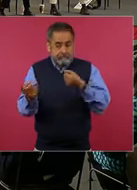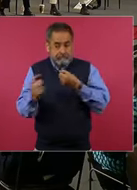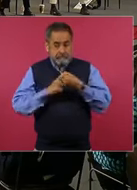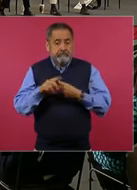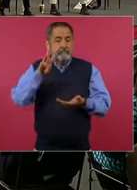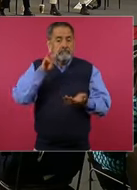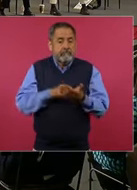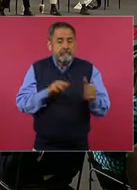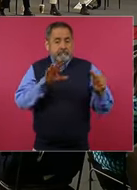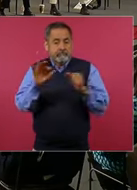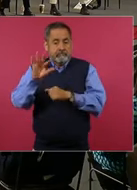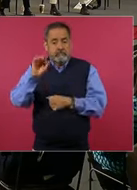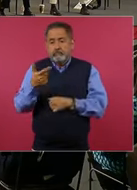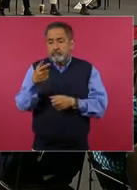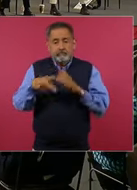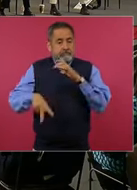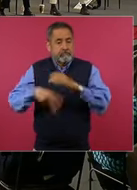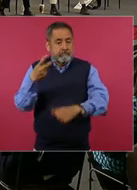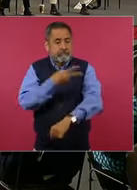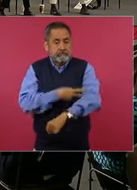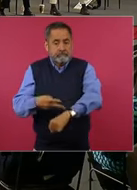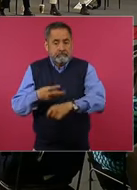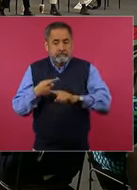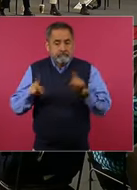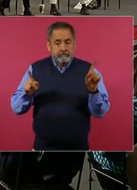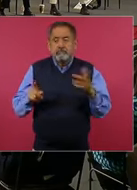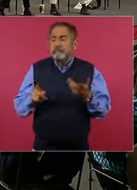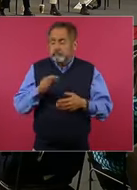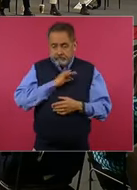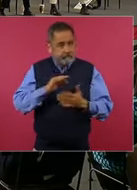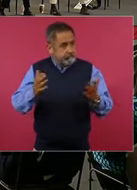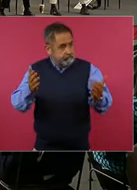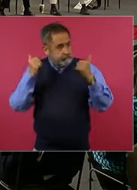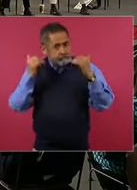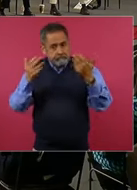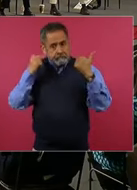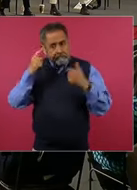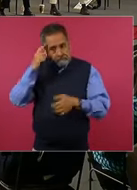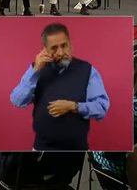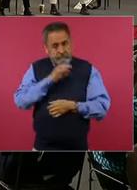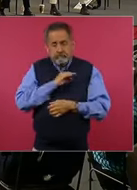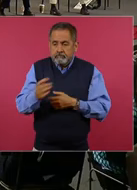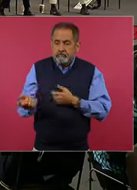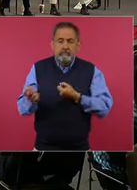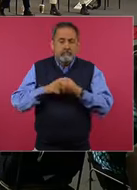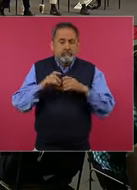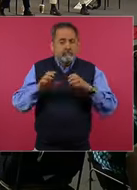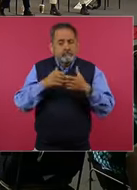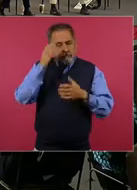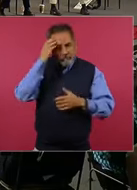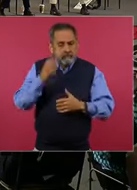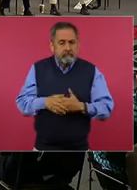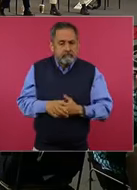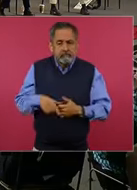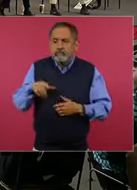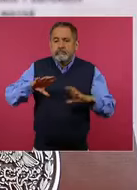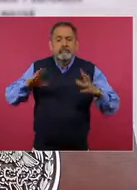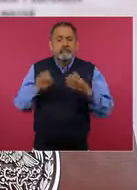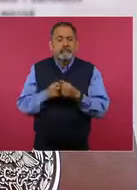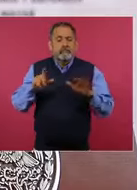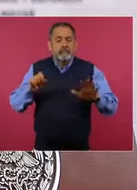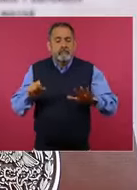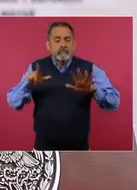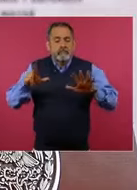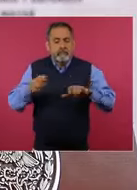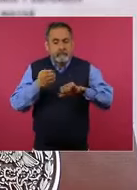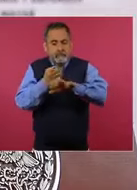646 vacantes. Vamos a estar dándolas a conocer. También aquí son 27 estados, porque también se